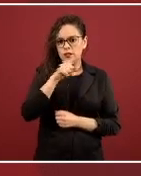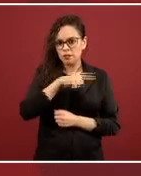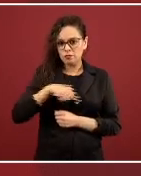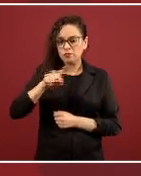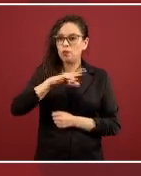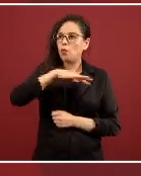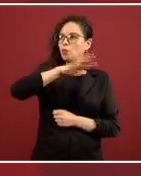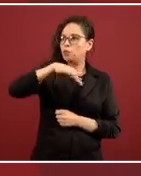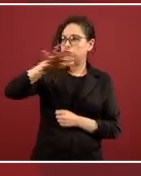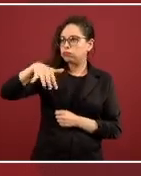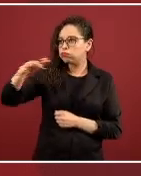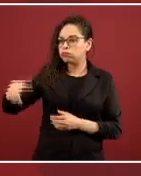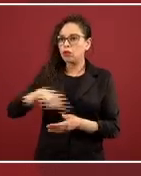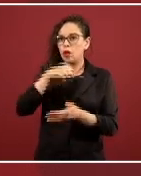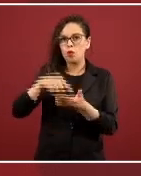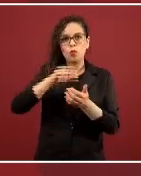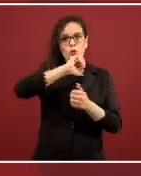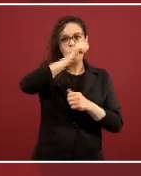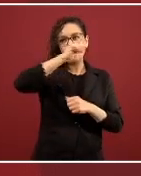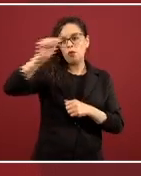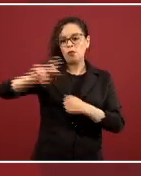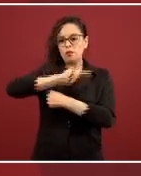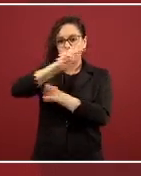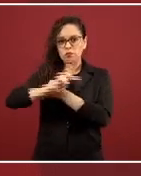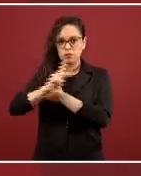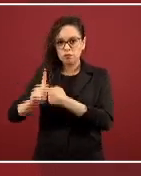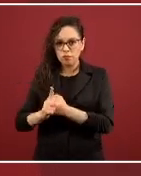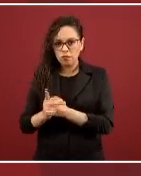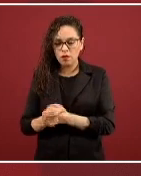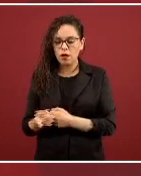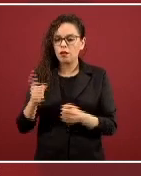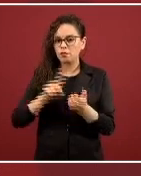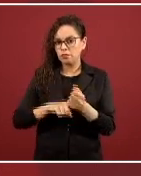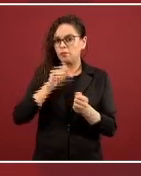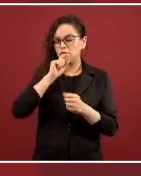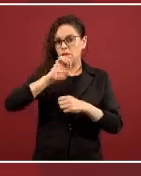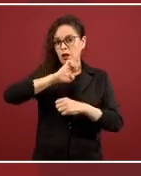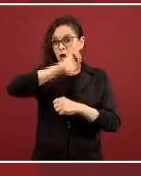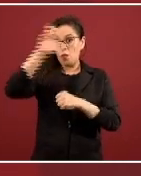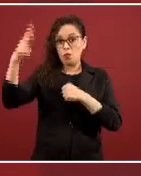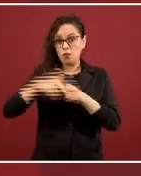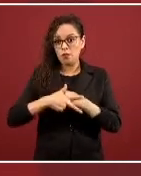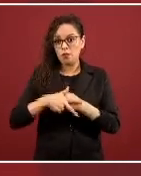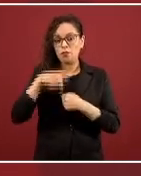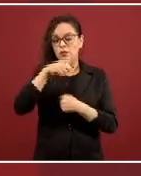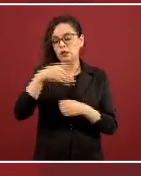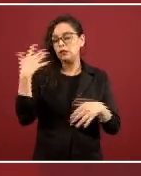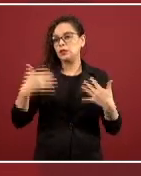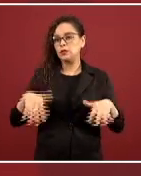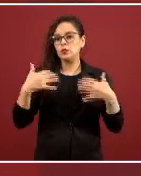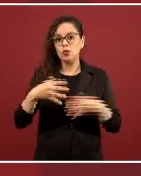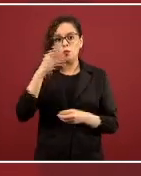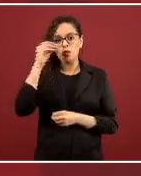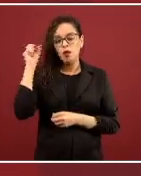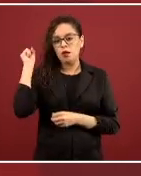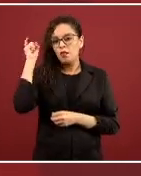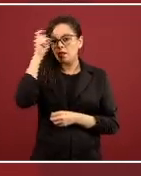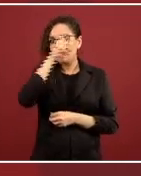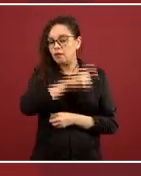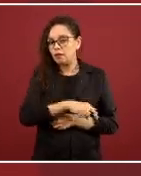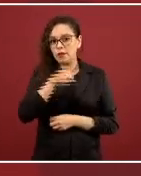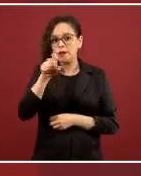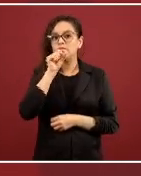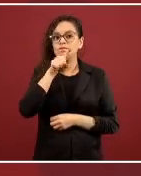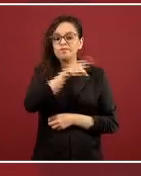muy amplia. Y otros países, sobre todo la región europea, ahorita están teniendo enormes dificultades por la propia necesidad que tienen,